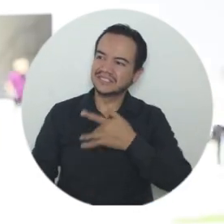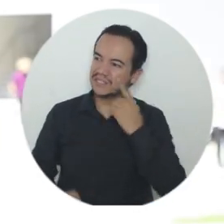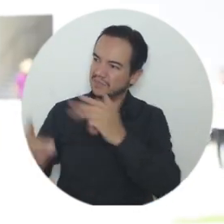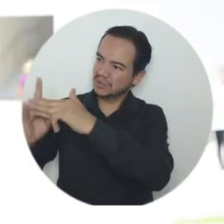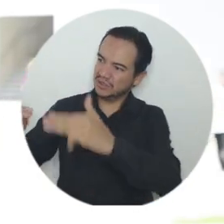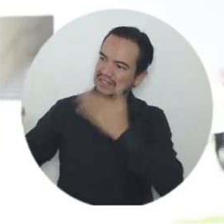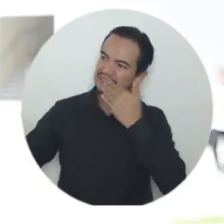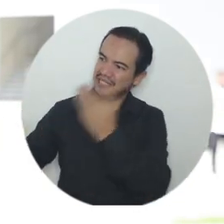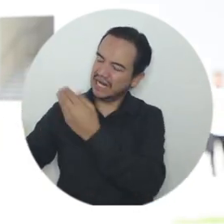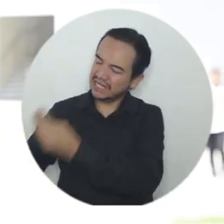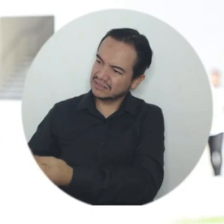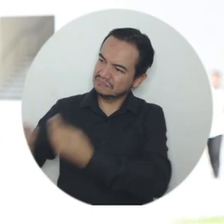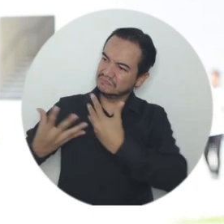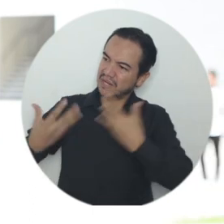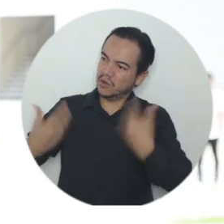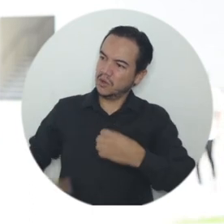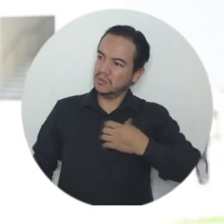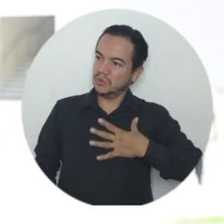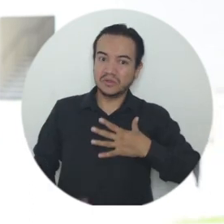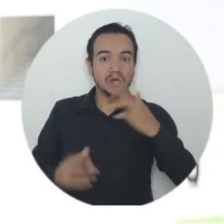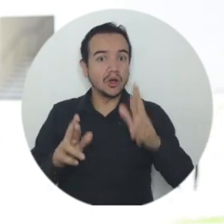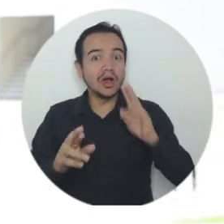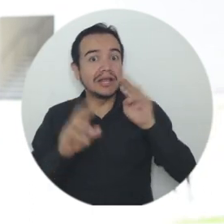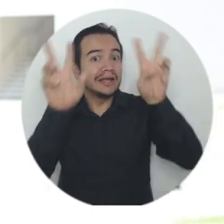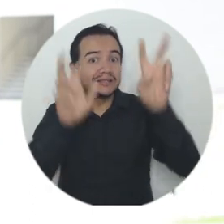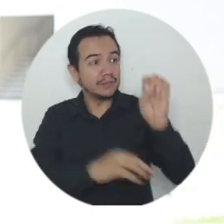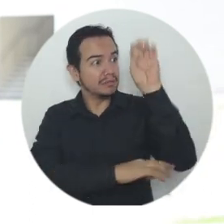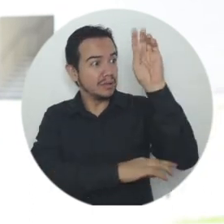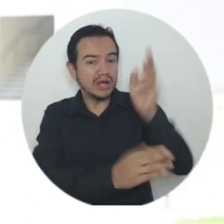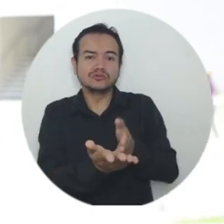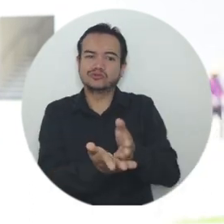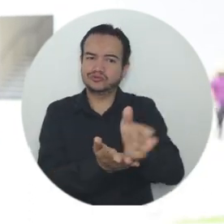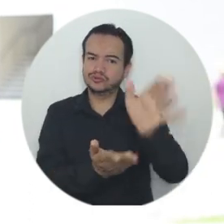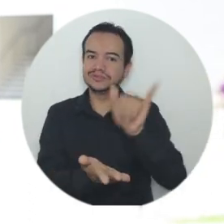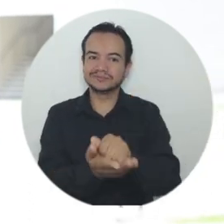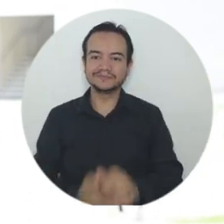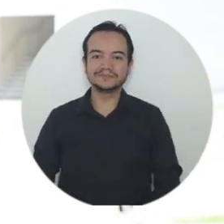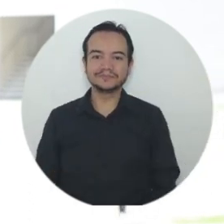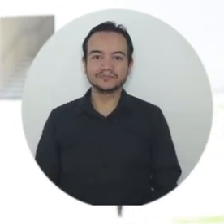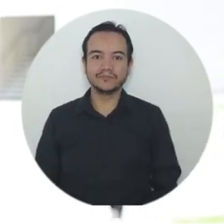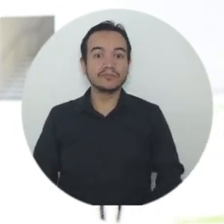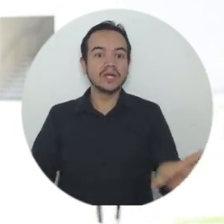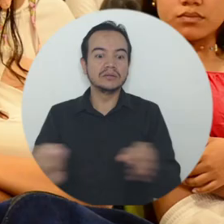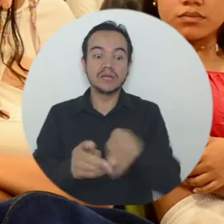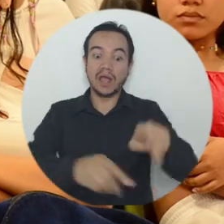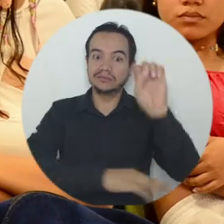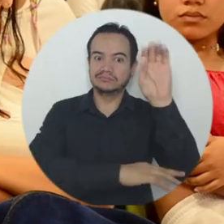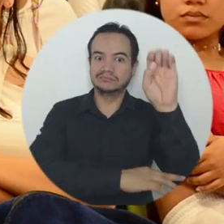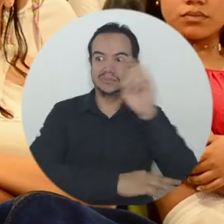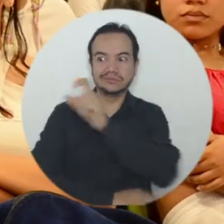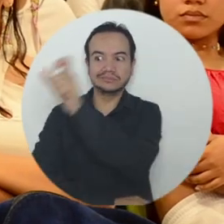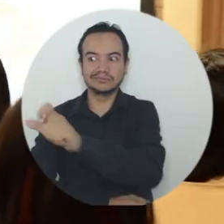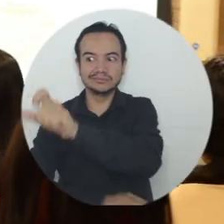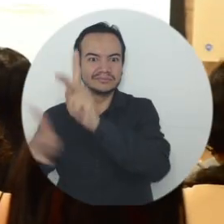Parece un detalle muy bonito de parte de la Universidad y espero que se sigan haciendo este tipo de eventos. Este